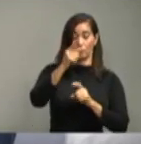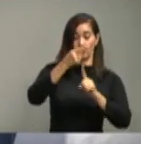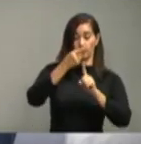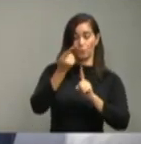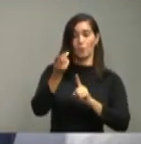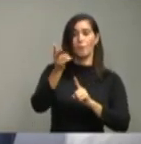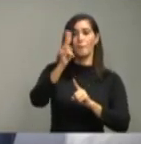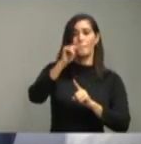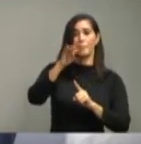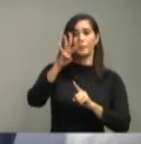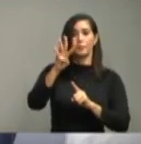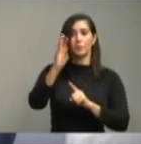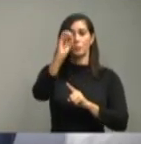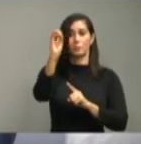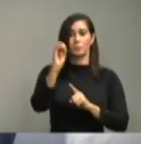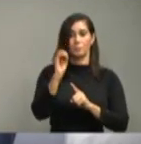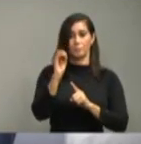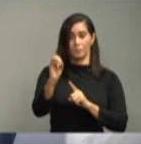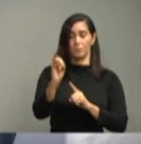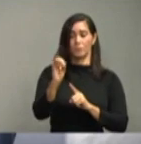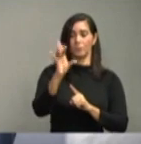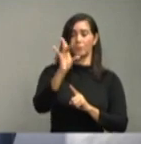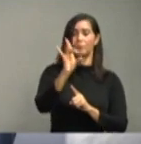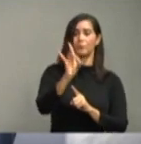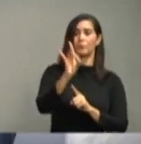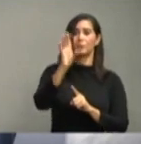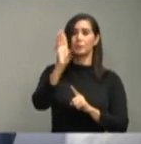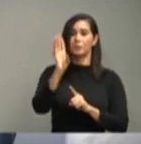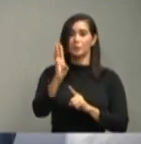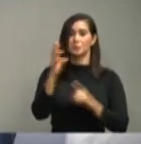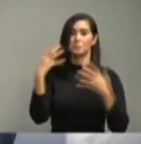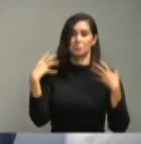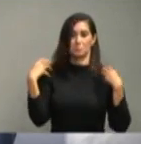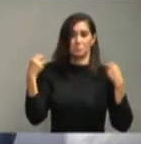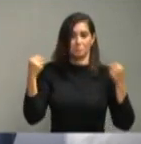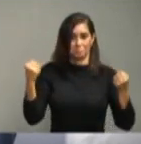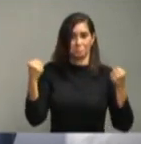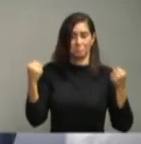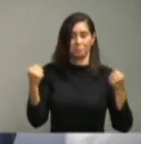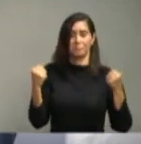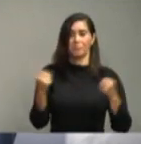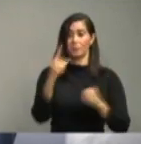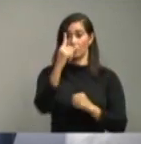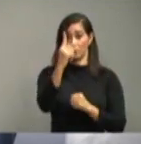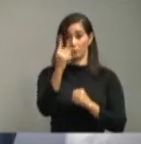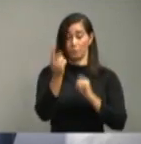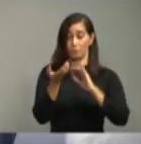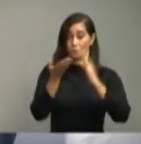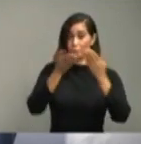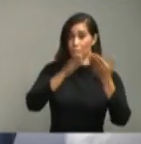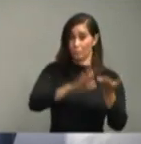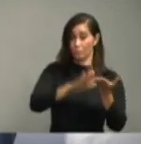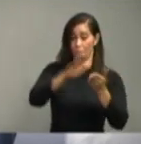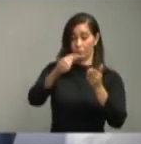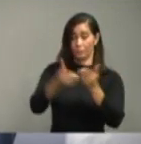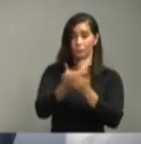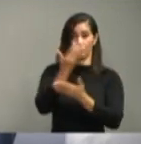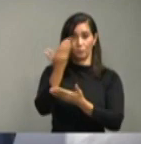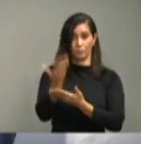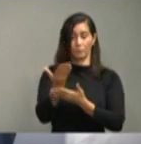de 24%. 86 personas recuperadas y un fallecimiento nuevo,